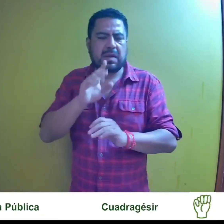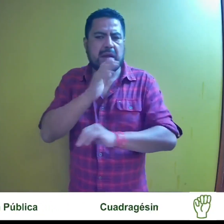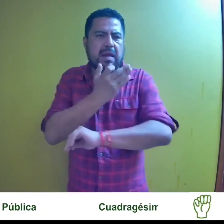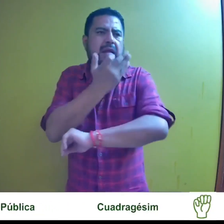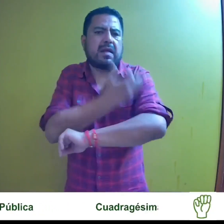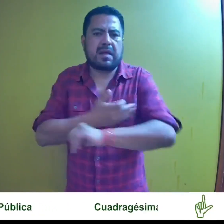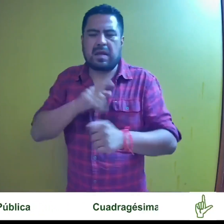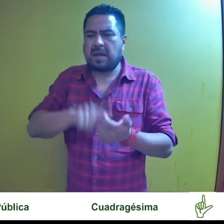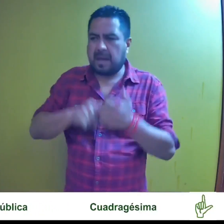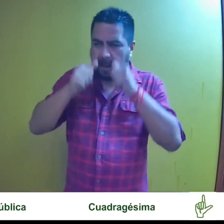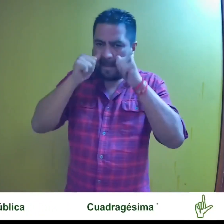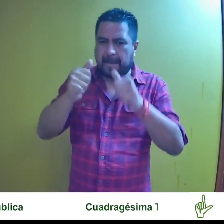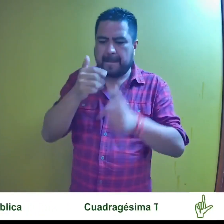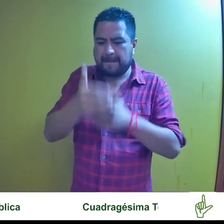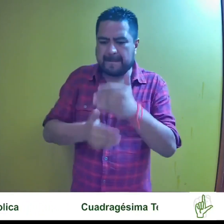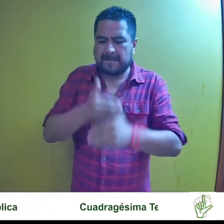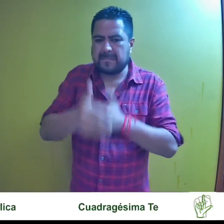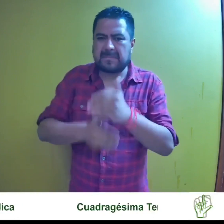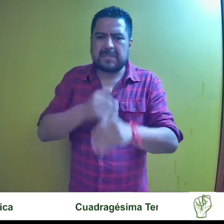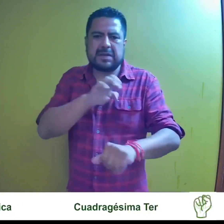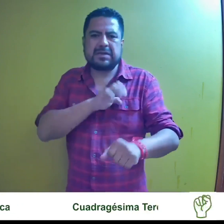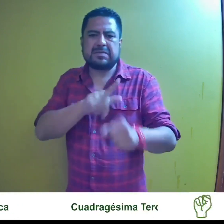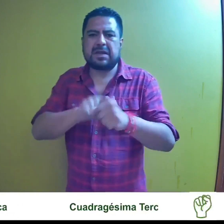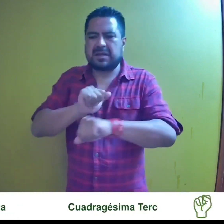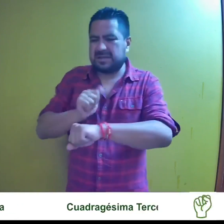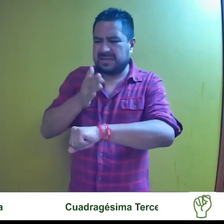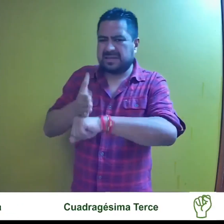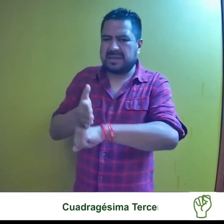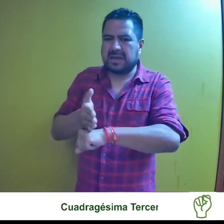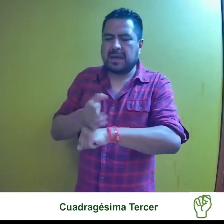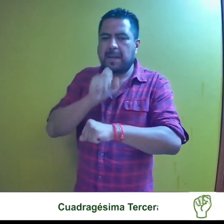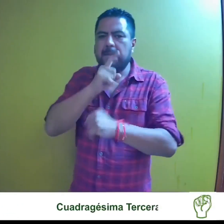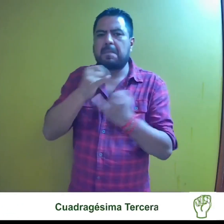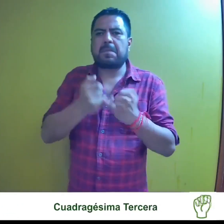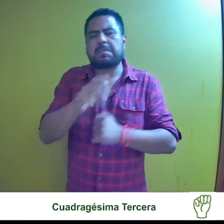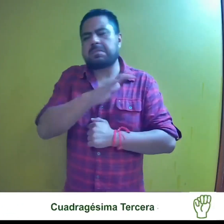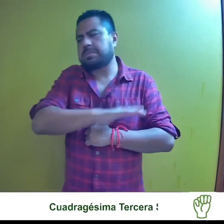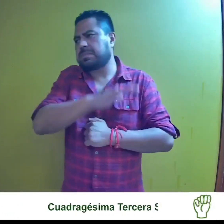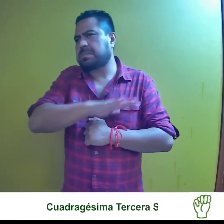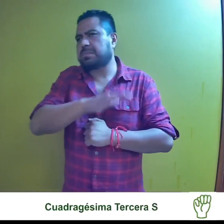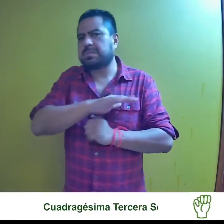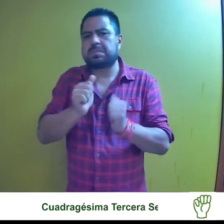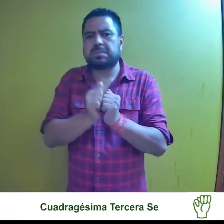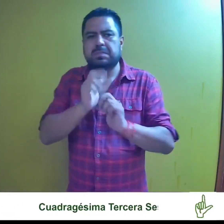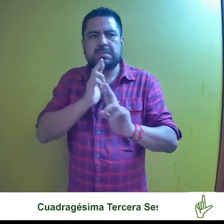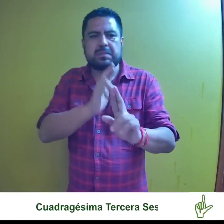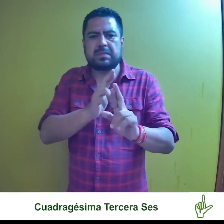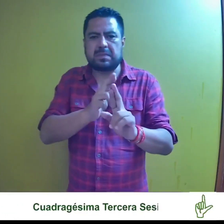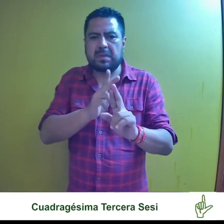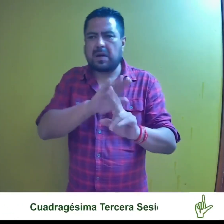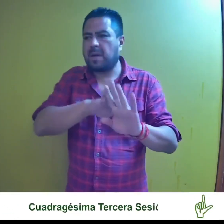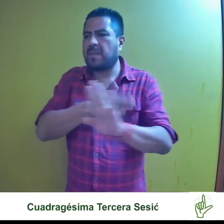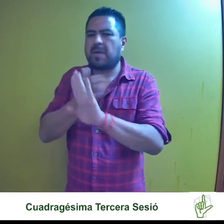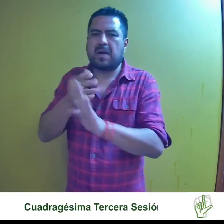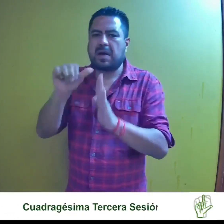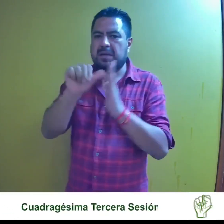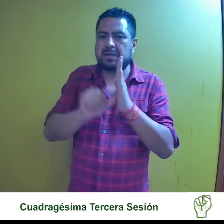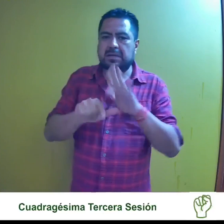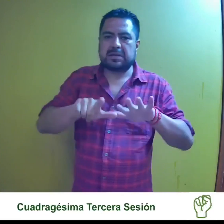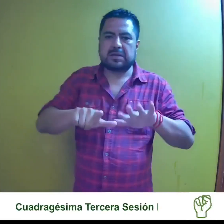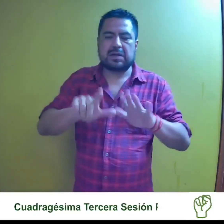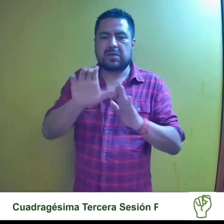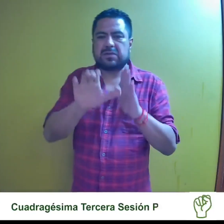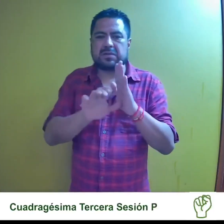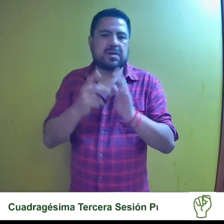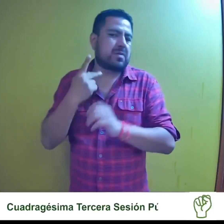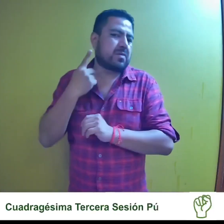en el cumplimiento de las fases de procedimiento sancionador y omisa en el dictado de la resolución, violentando con ello el artículo 17 de la